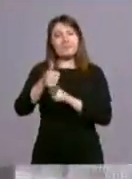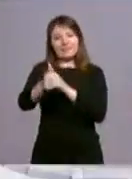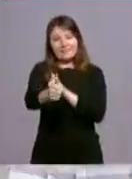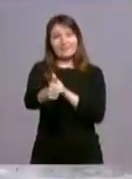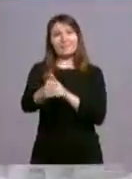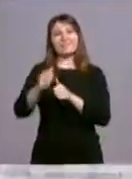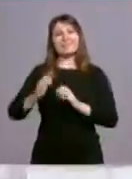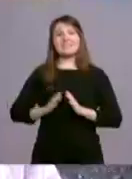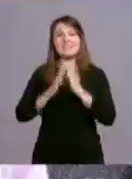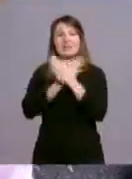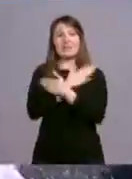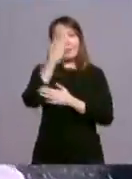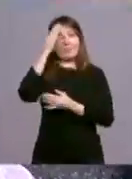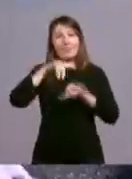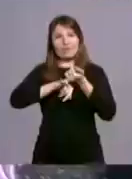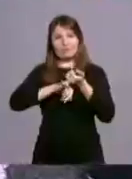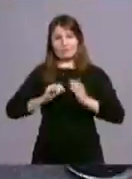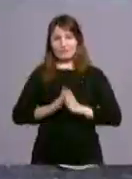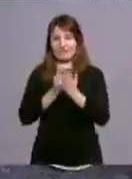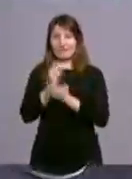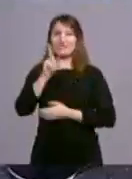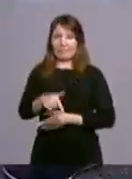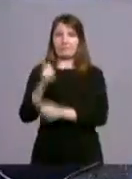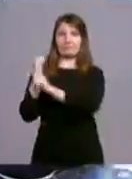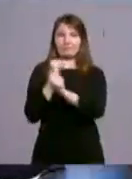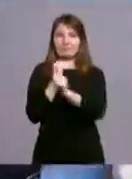la esposa de San Isidro, Santa María de la Cabeza.